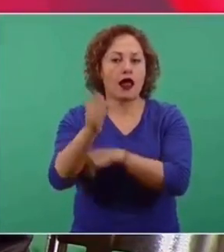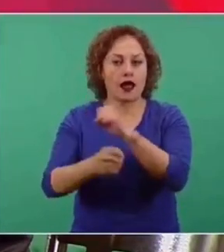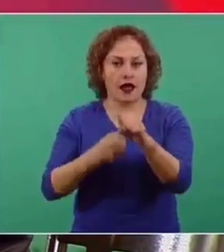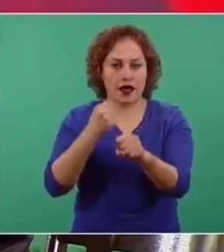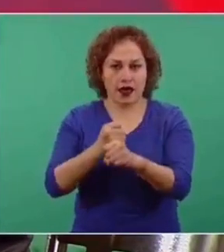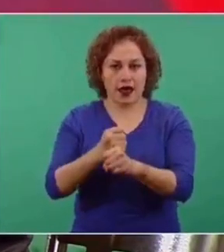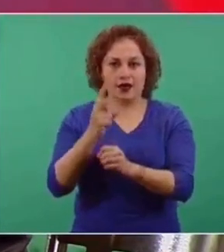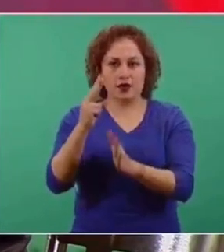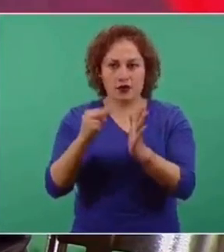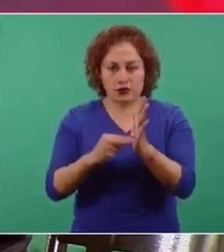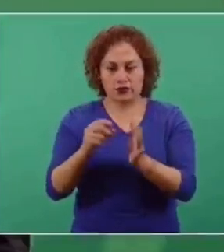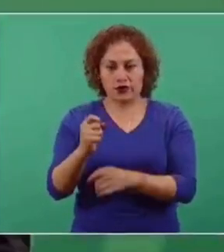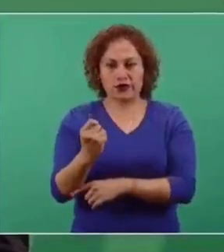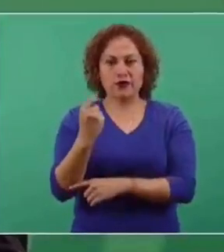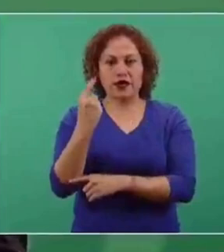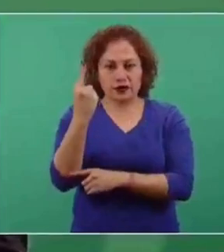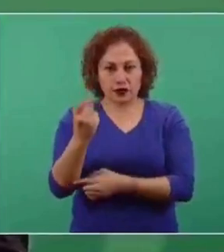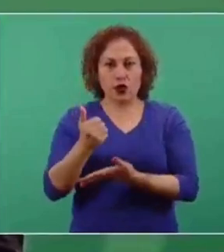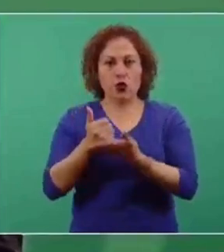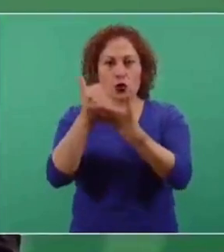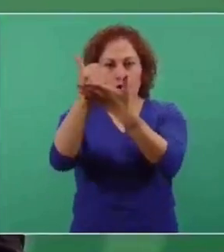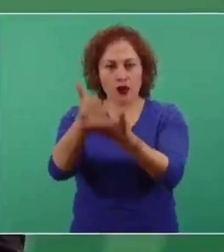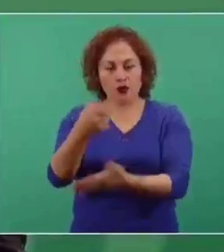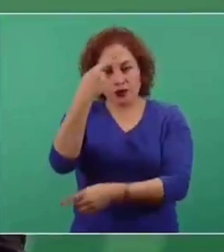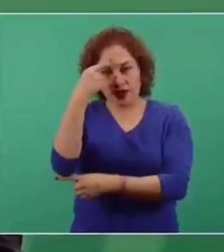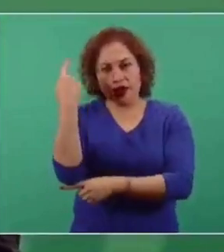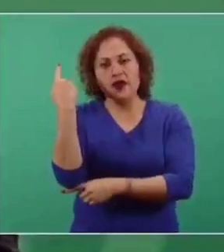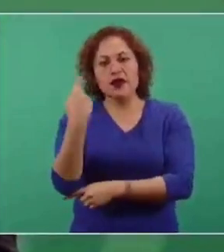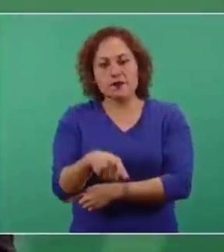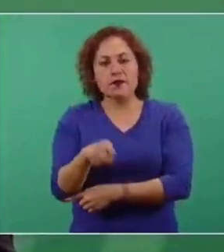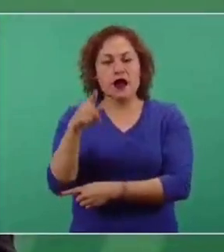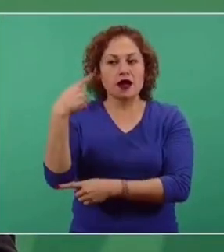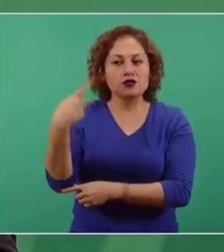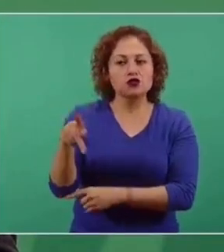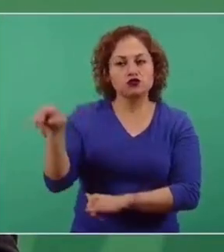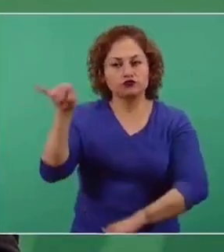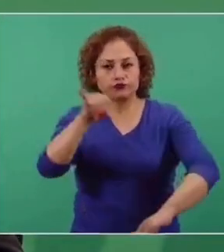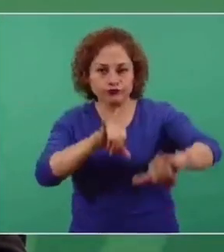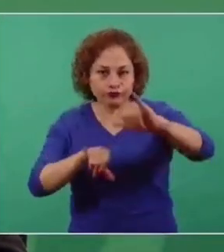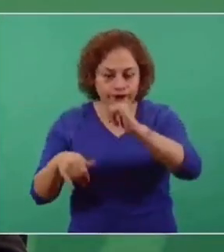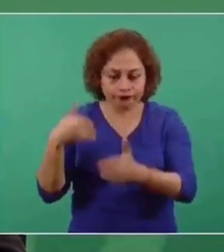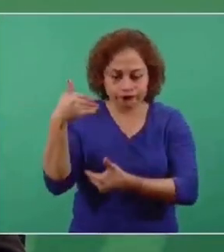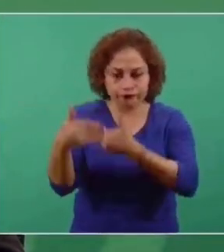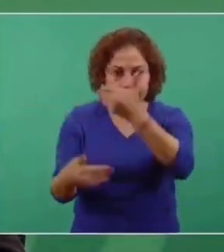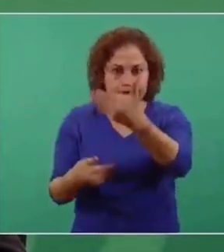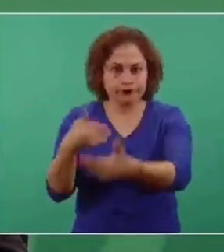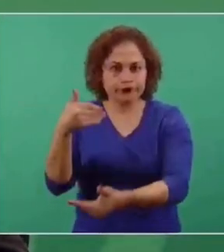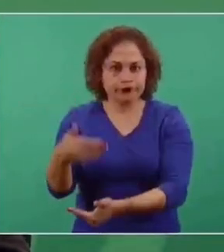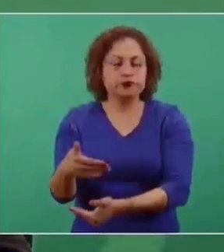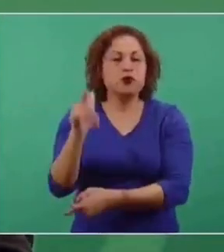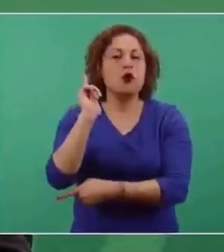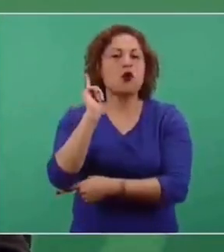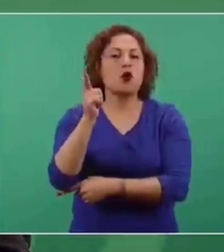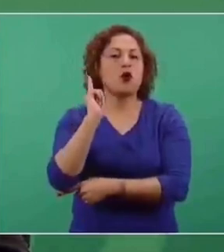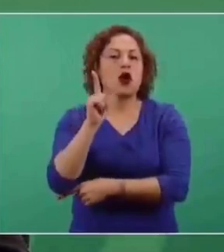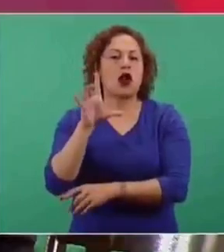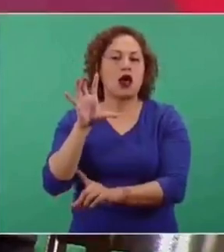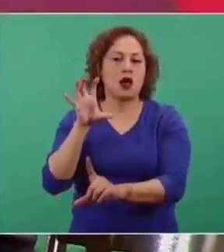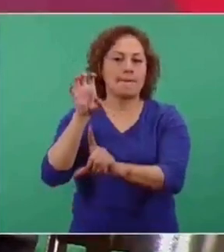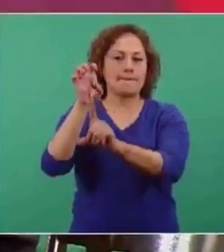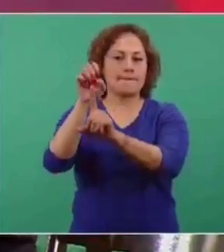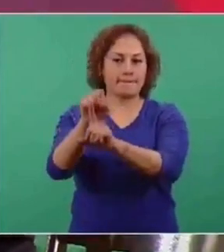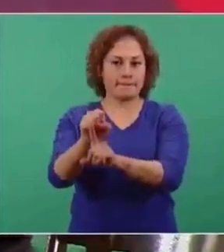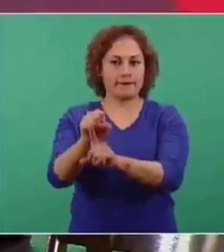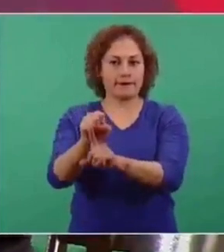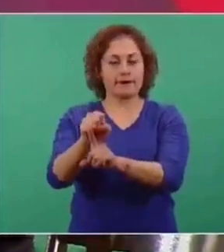los estudios que hacen en la universidad den lo suficiente para poder salir a